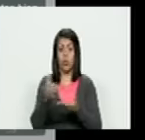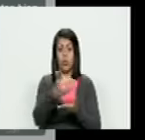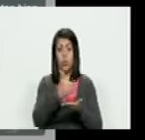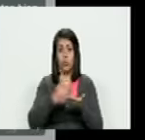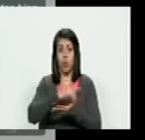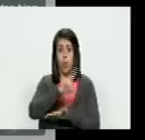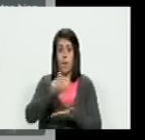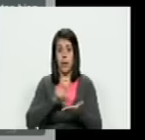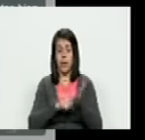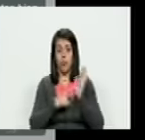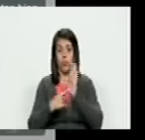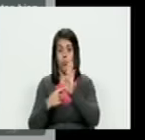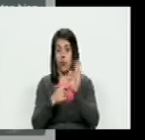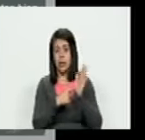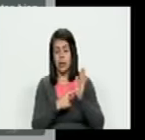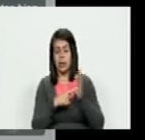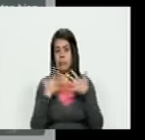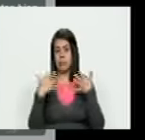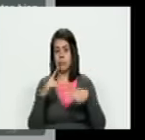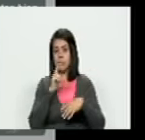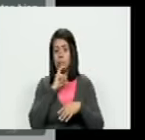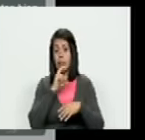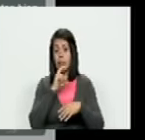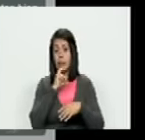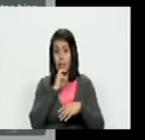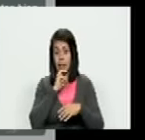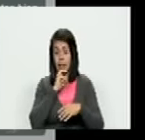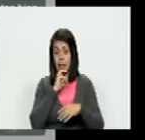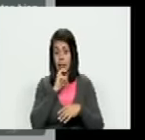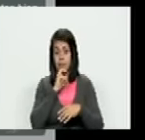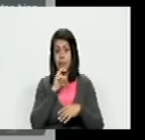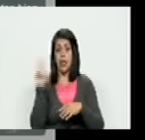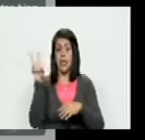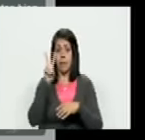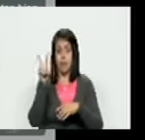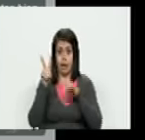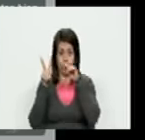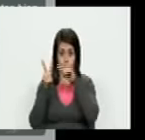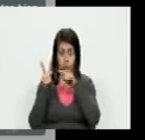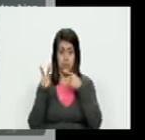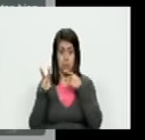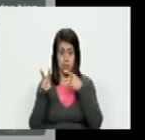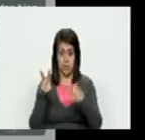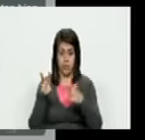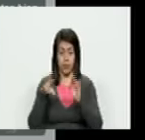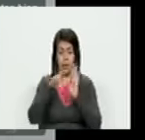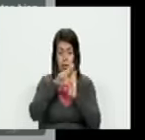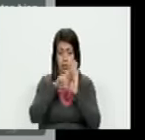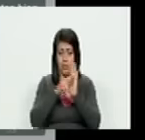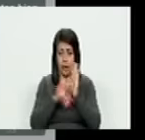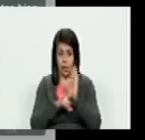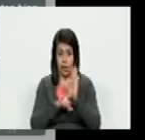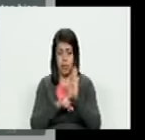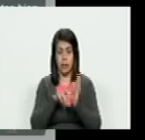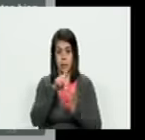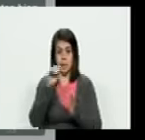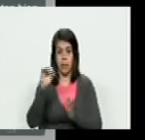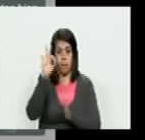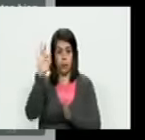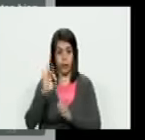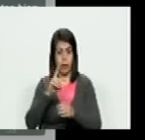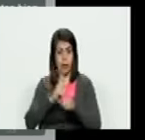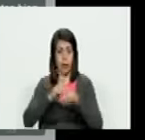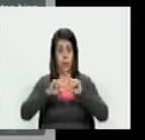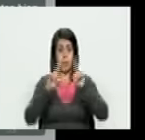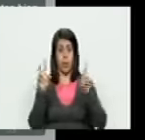la muestra se ve comprometida entonces en Venezuela ellos mismos se ponen unas reglas ¿verdad? 100% de los datos pero en